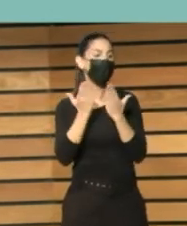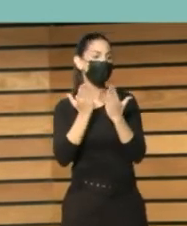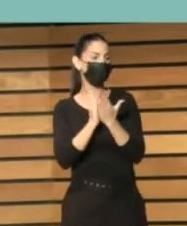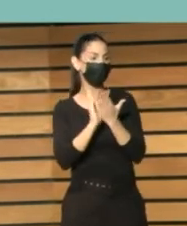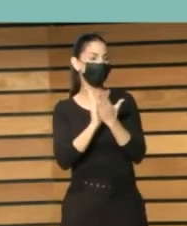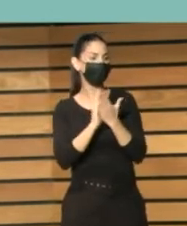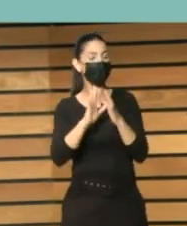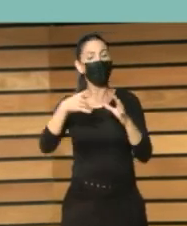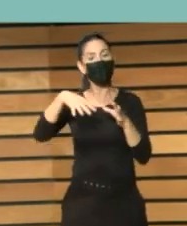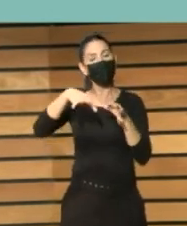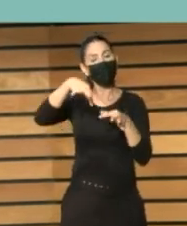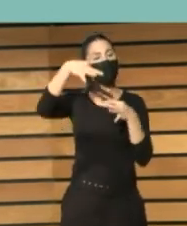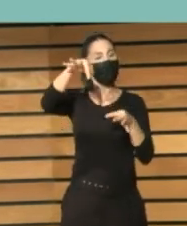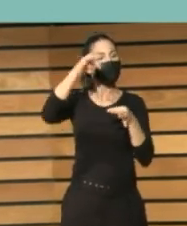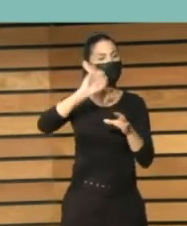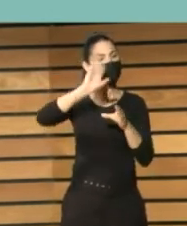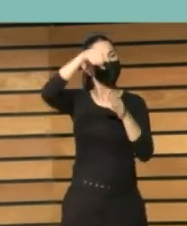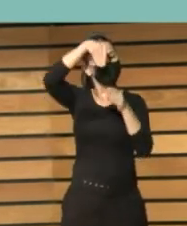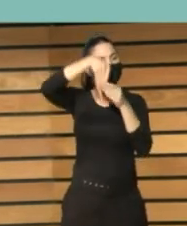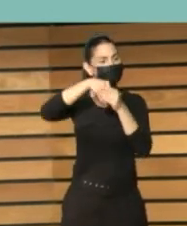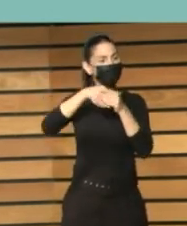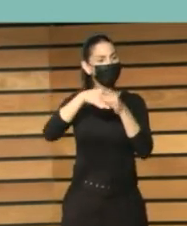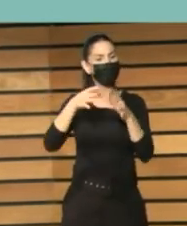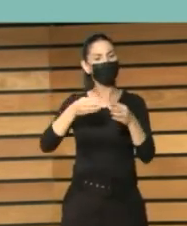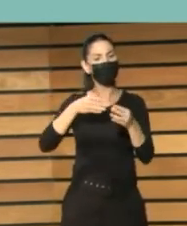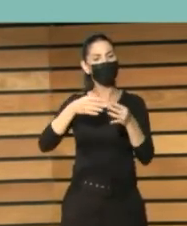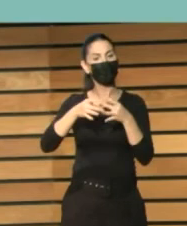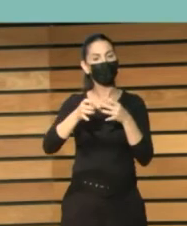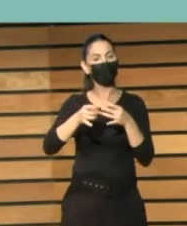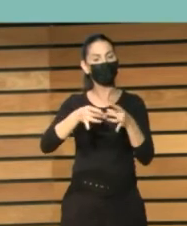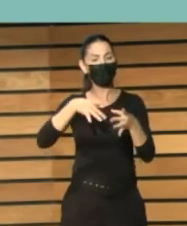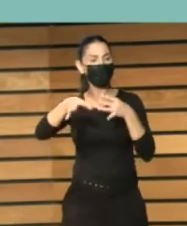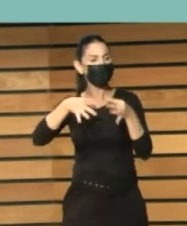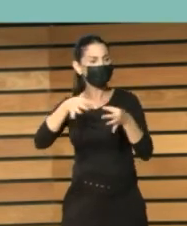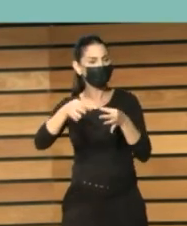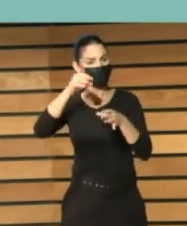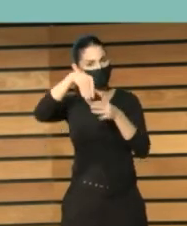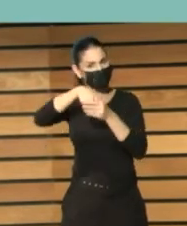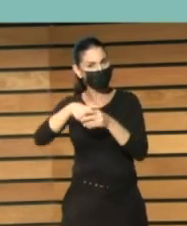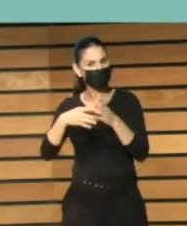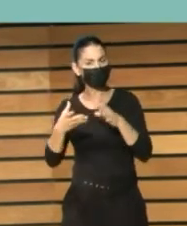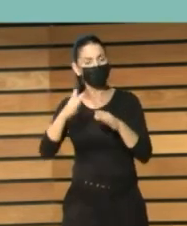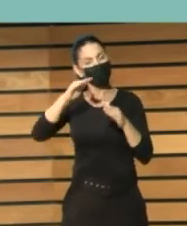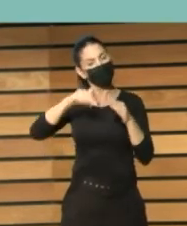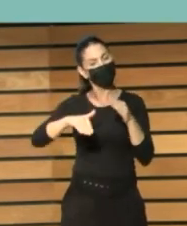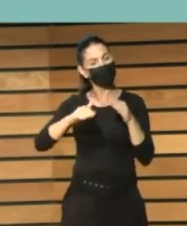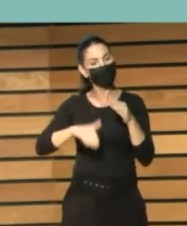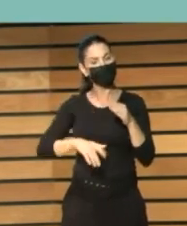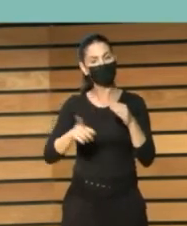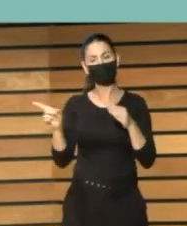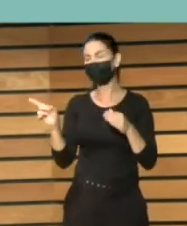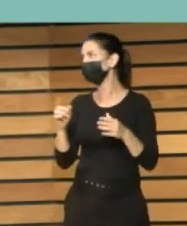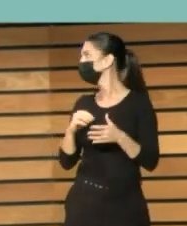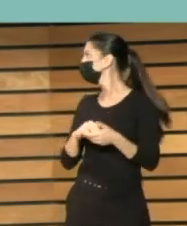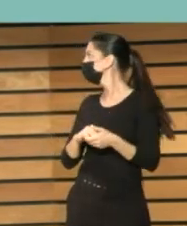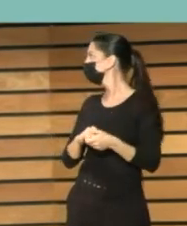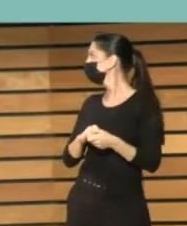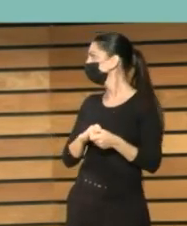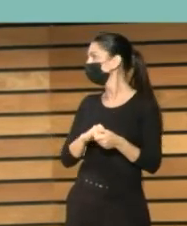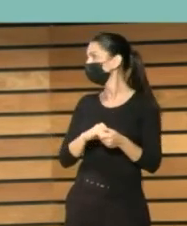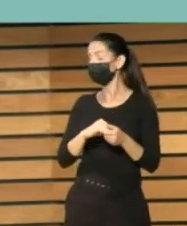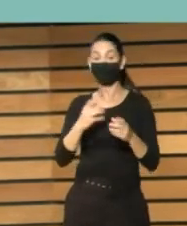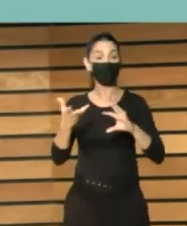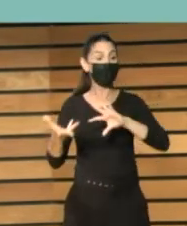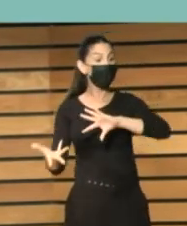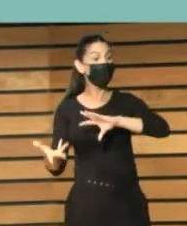en una funda y no se ha calibrado bien el escáner para digitalizarla. Un poquito más abajo vemos lo que pasa cuando se